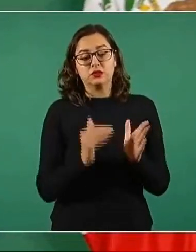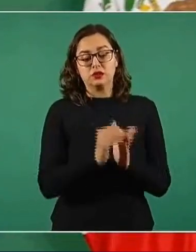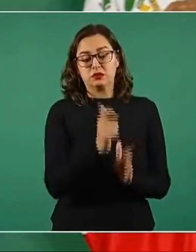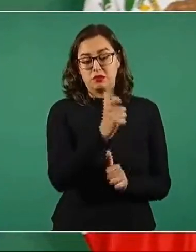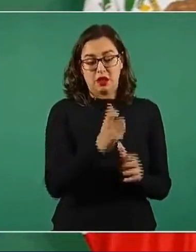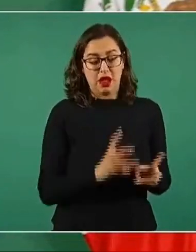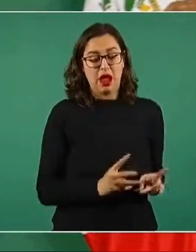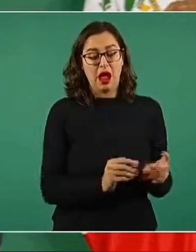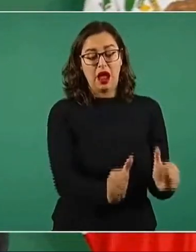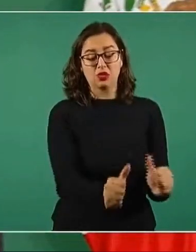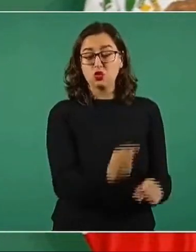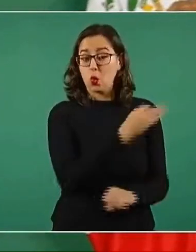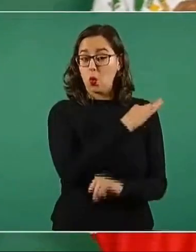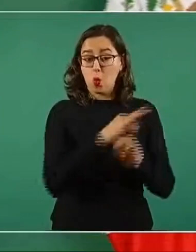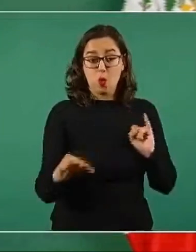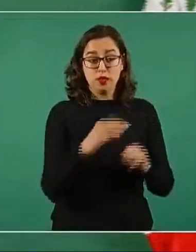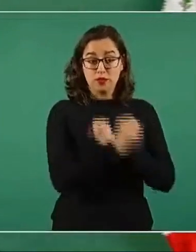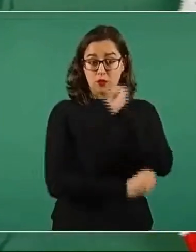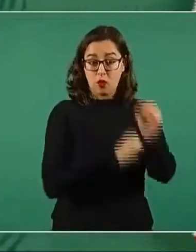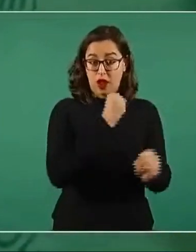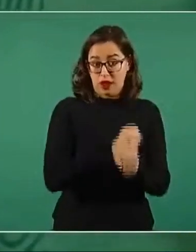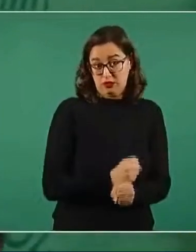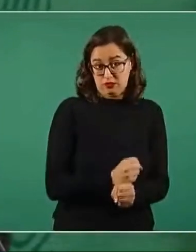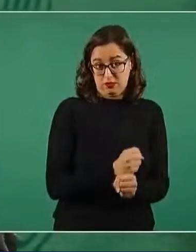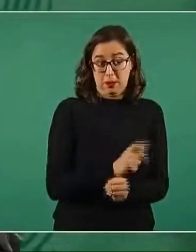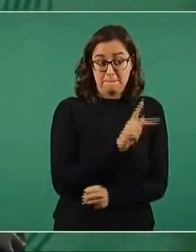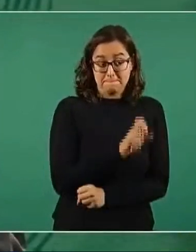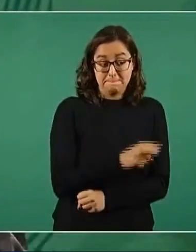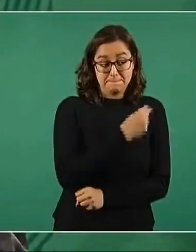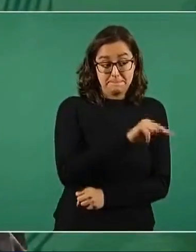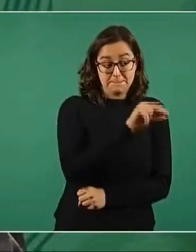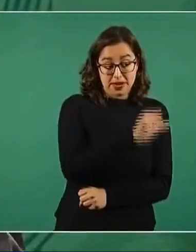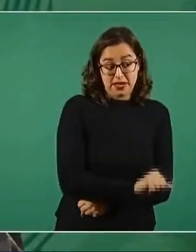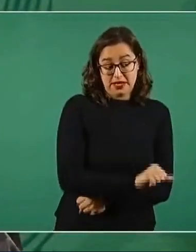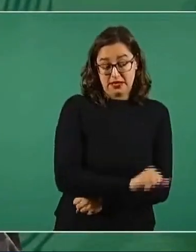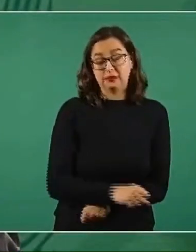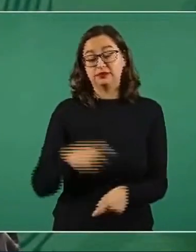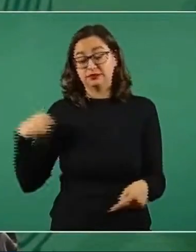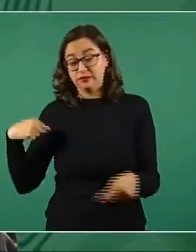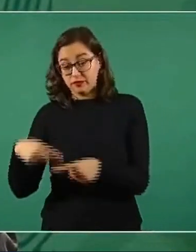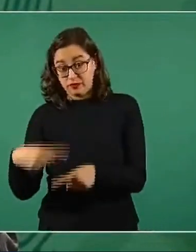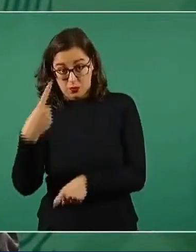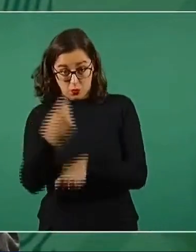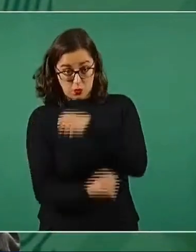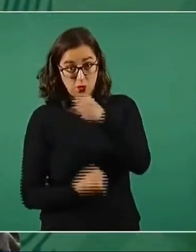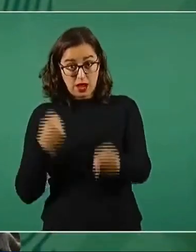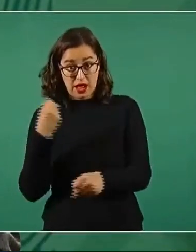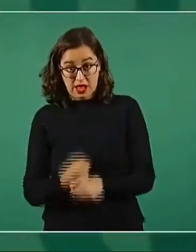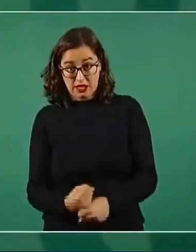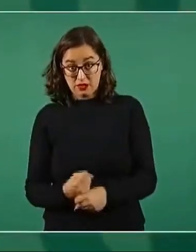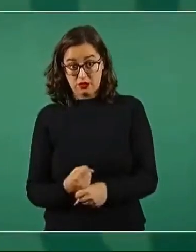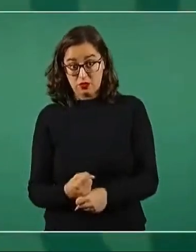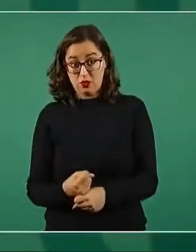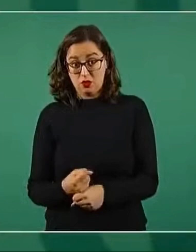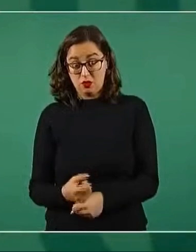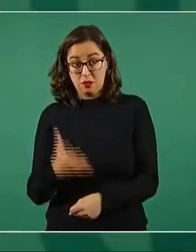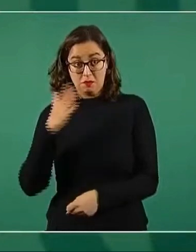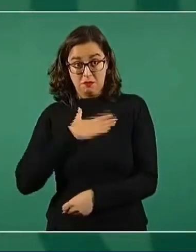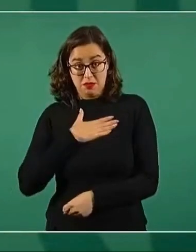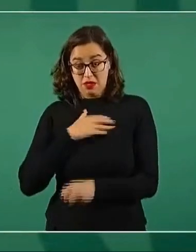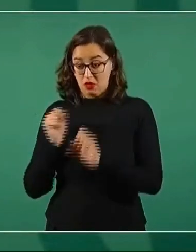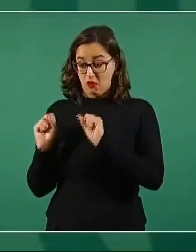este año la oficina de presidencia está